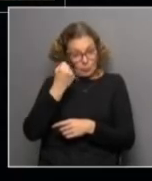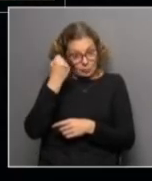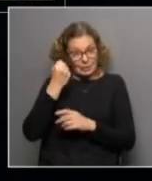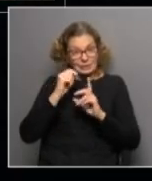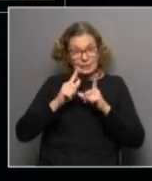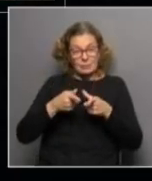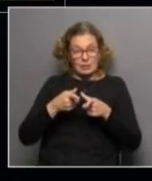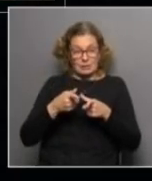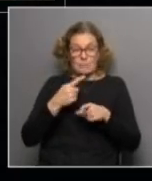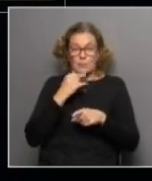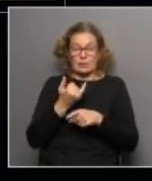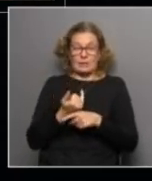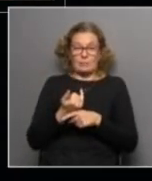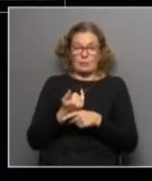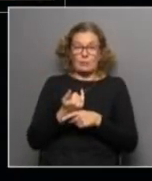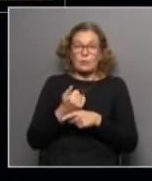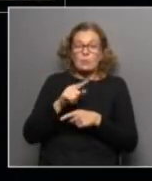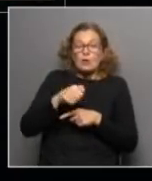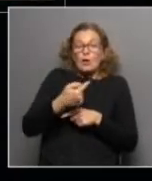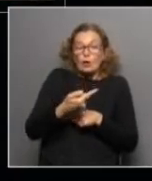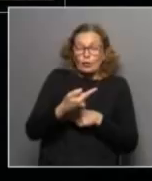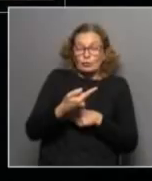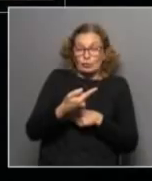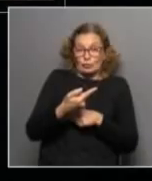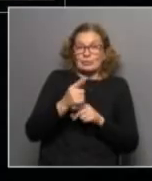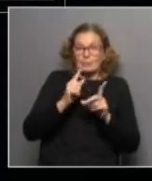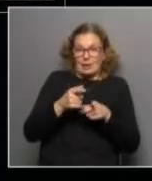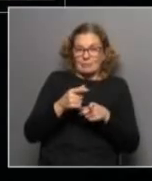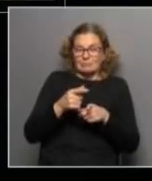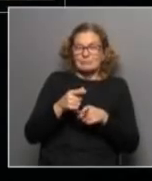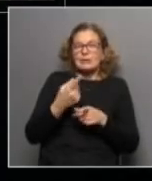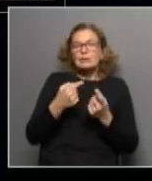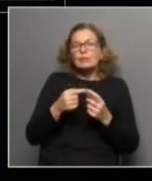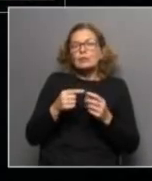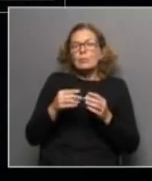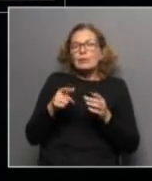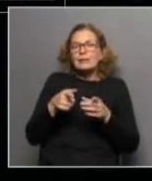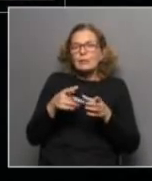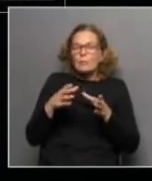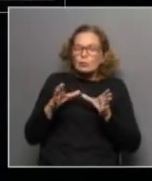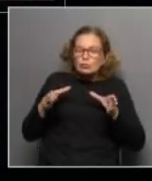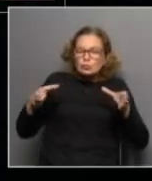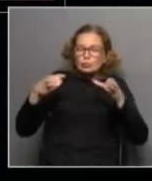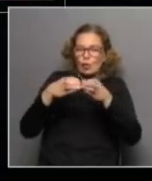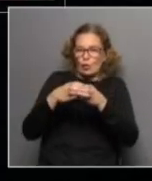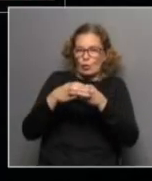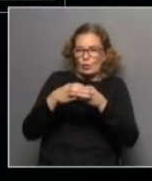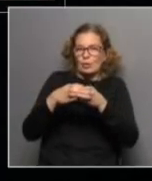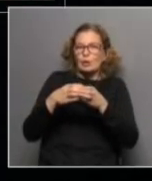como en los otros tipos de desnutrición entonces por ahí estaría englobado todo